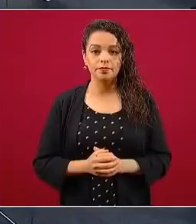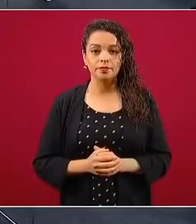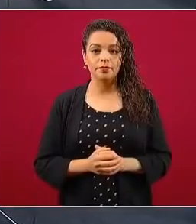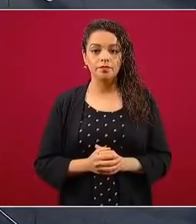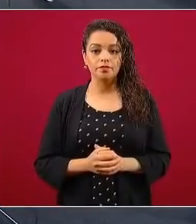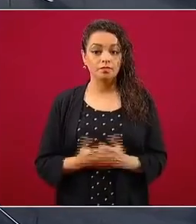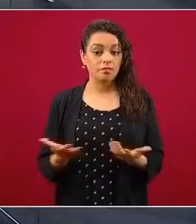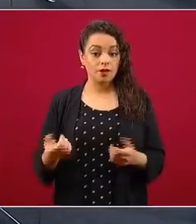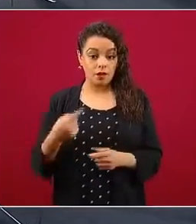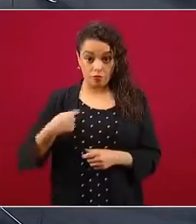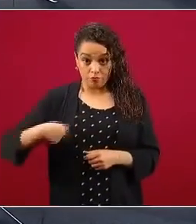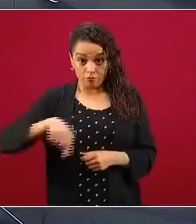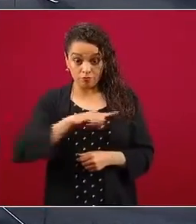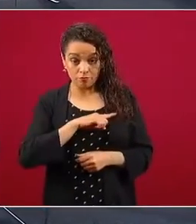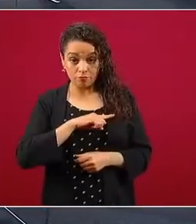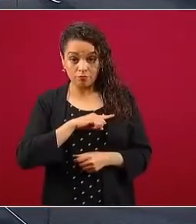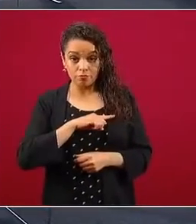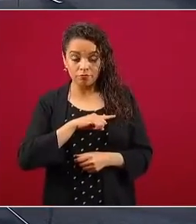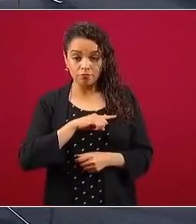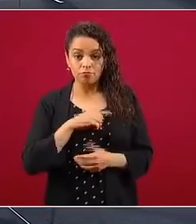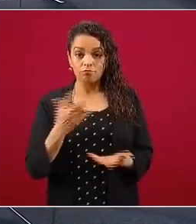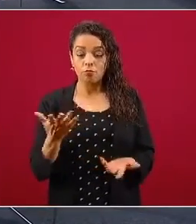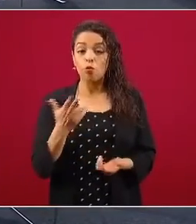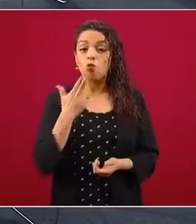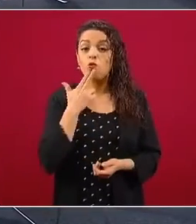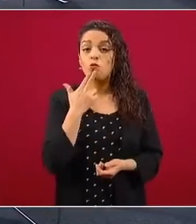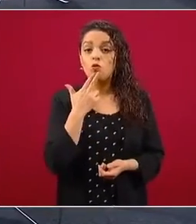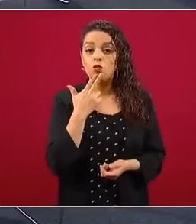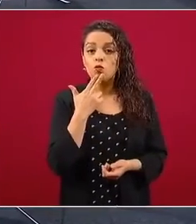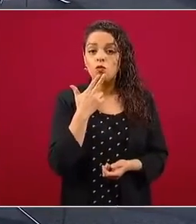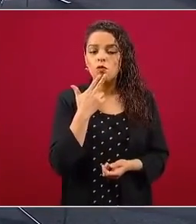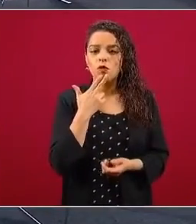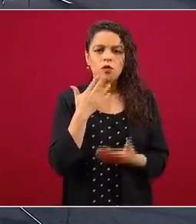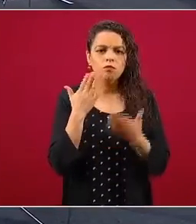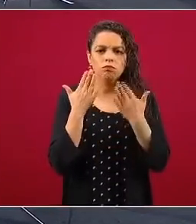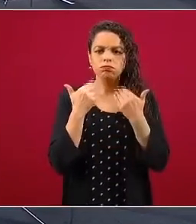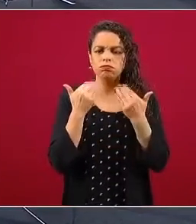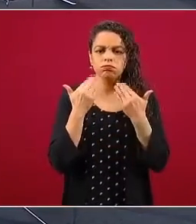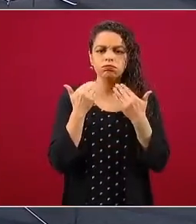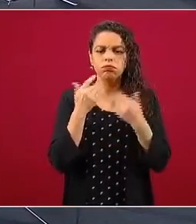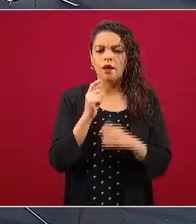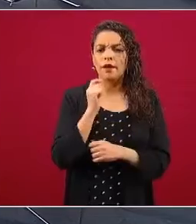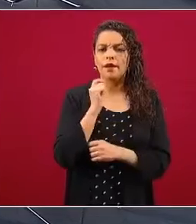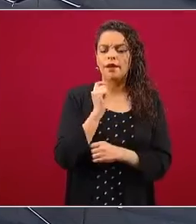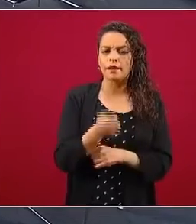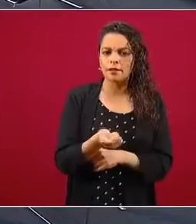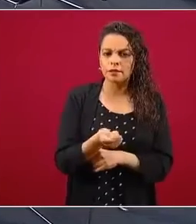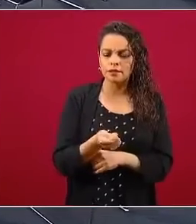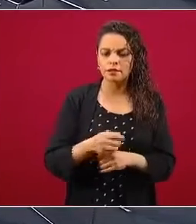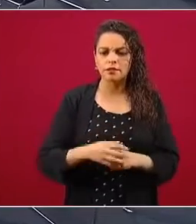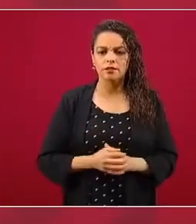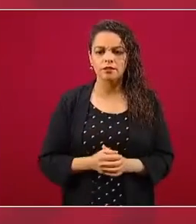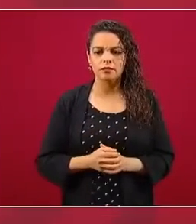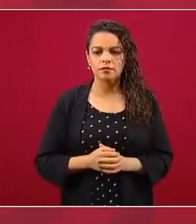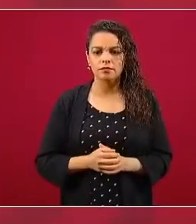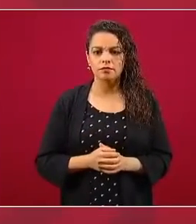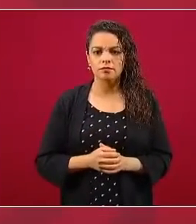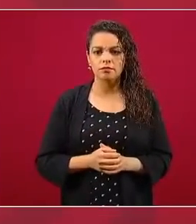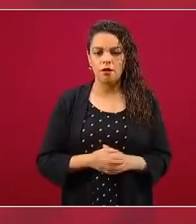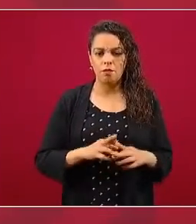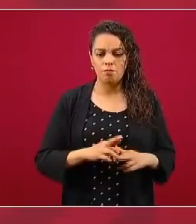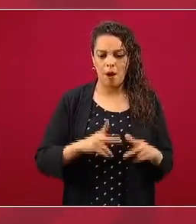Nosotros no estamos utilizando la práctica del fracking,